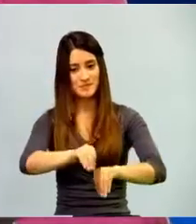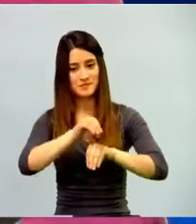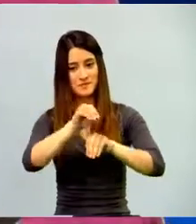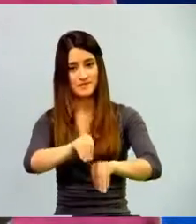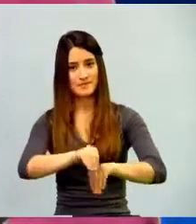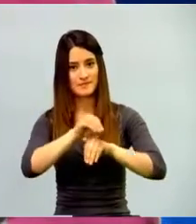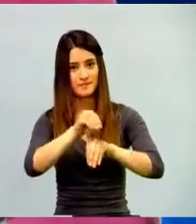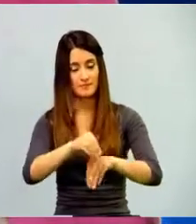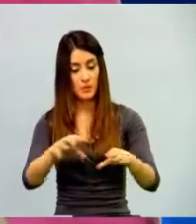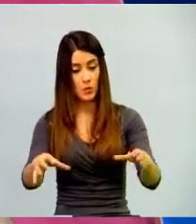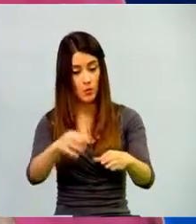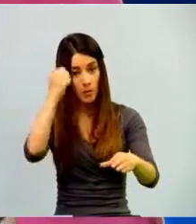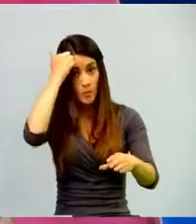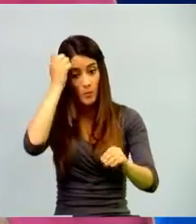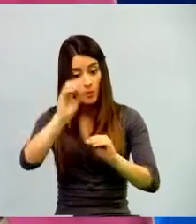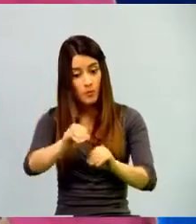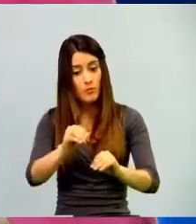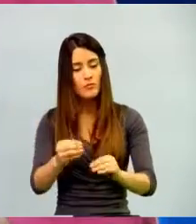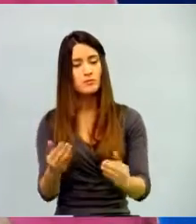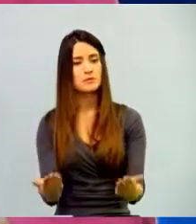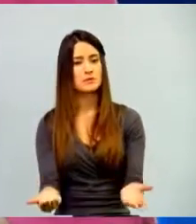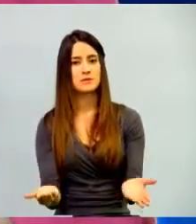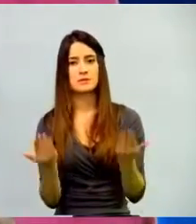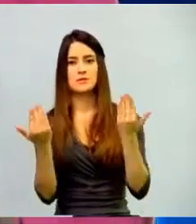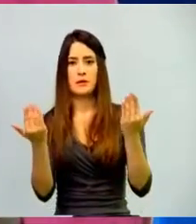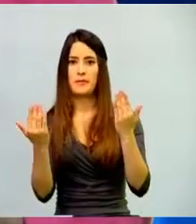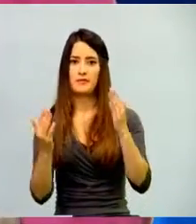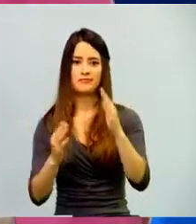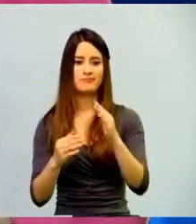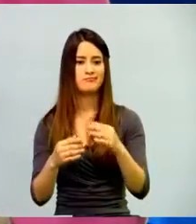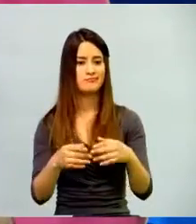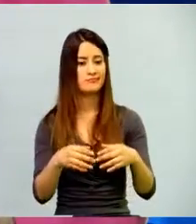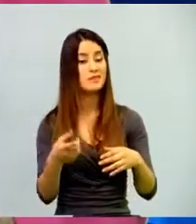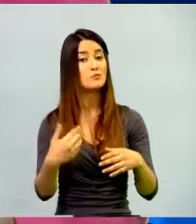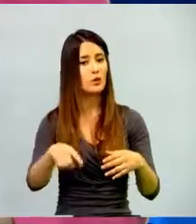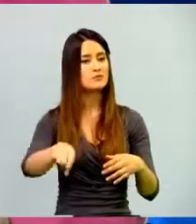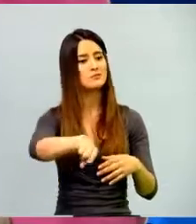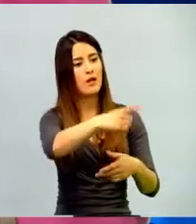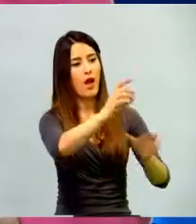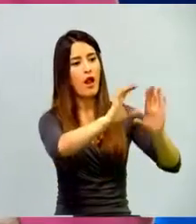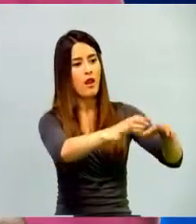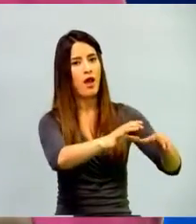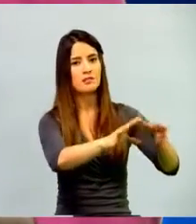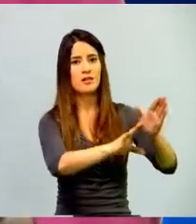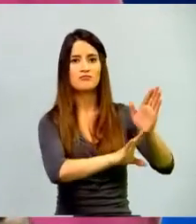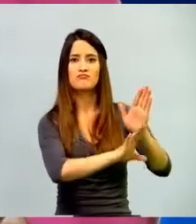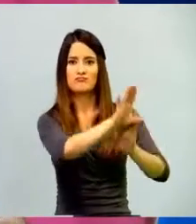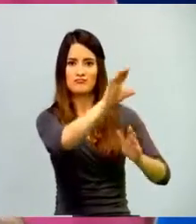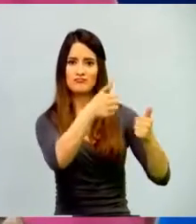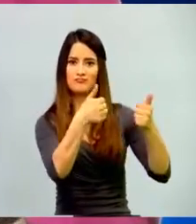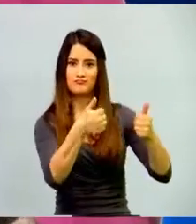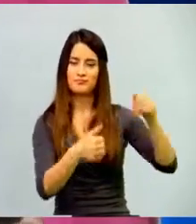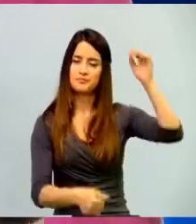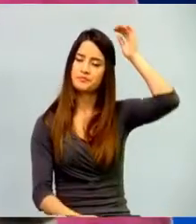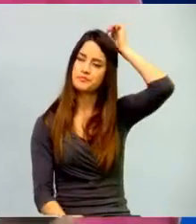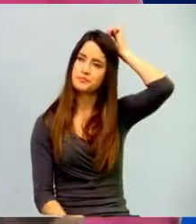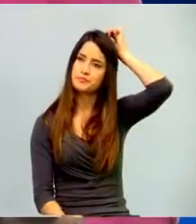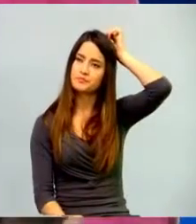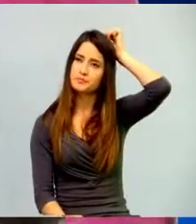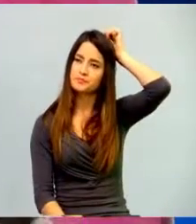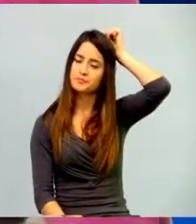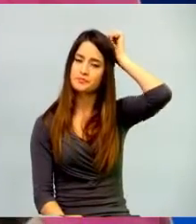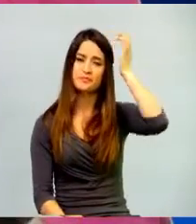para su desarrollo en el aula, pero dentro de esa